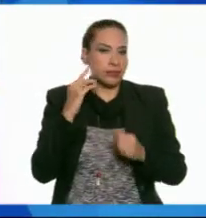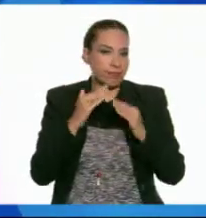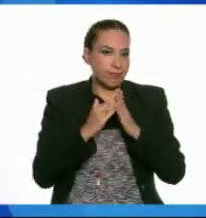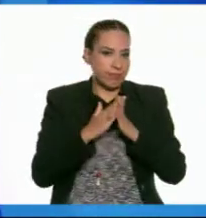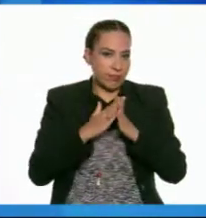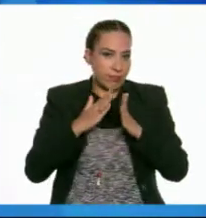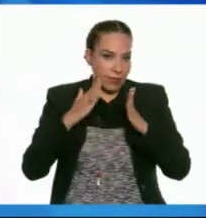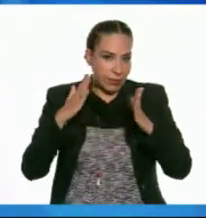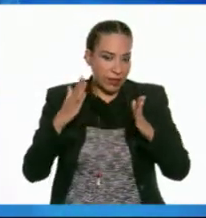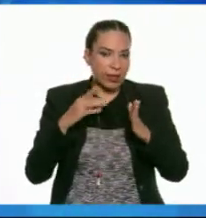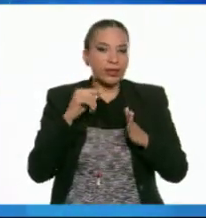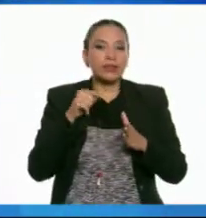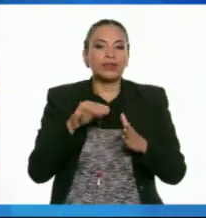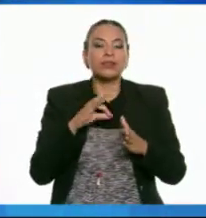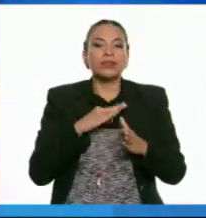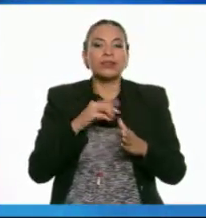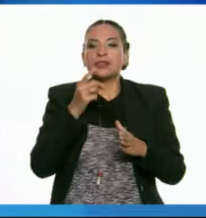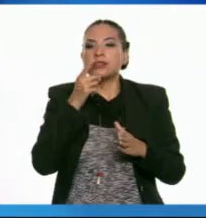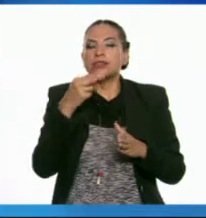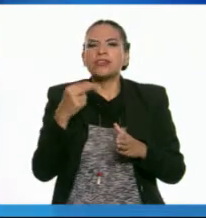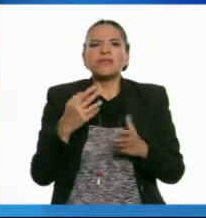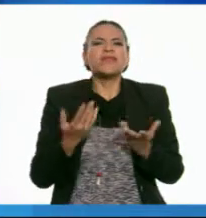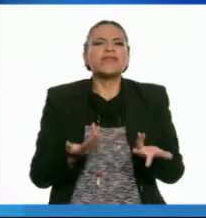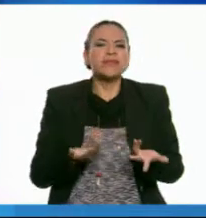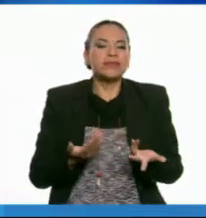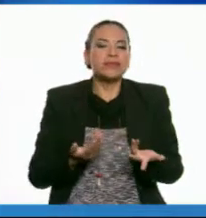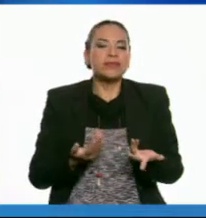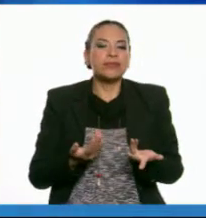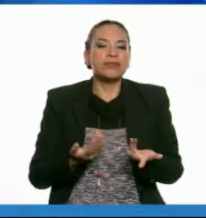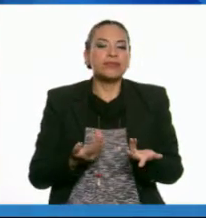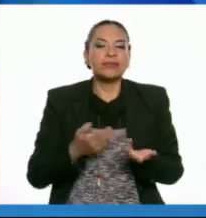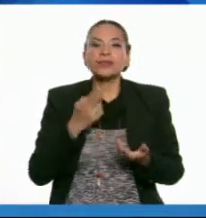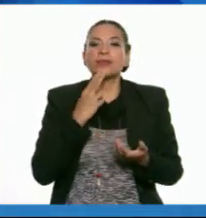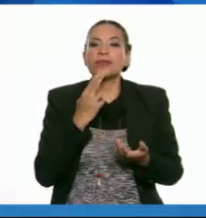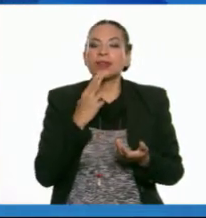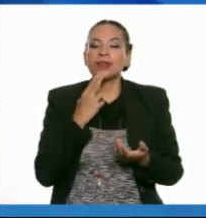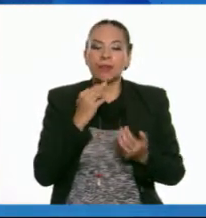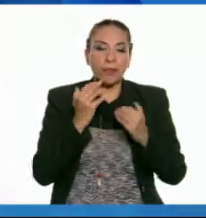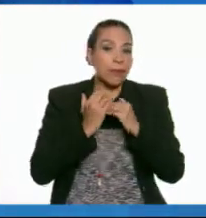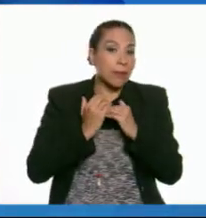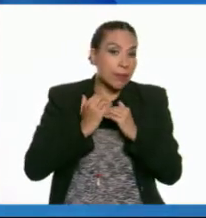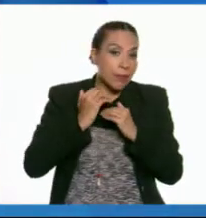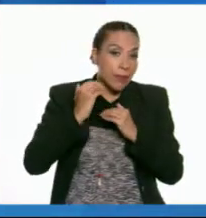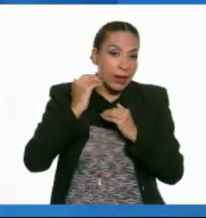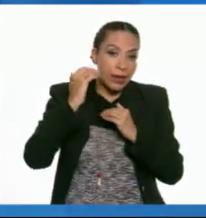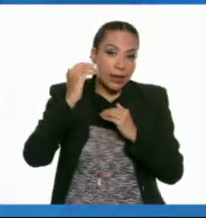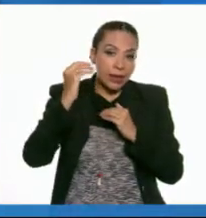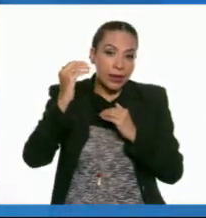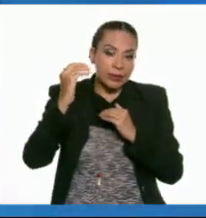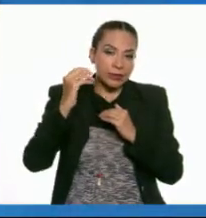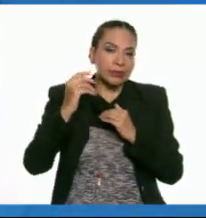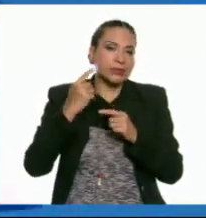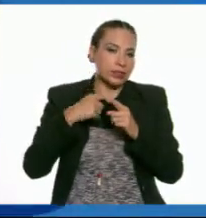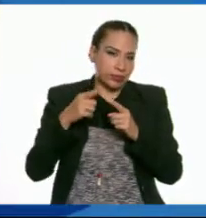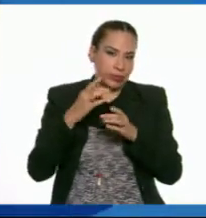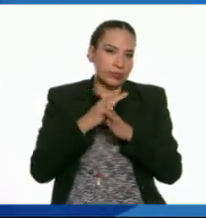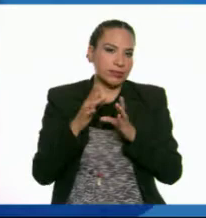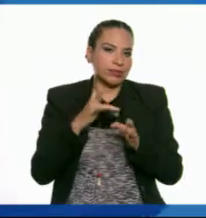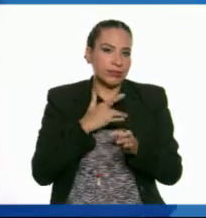que, como su nombre lo dice, sirve para amplificar, en este caso, señal.